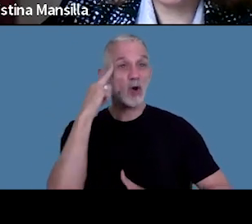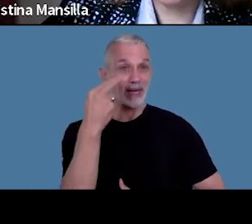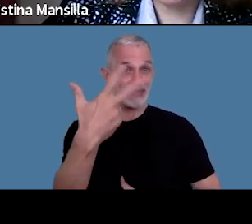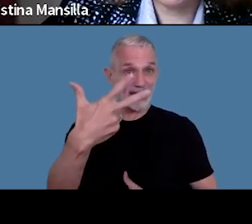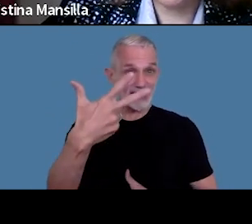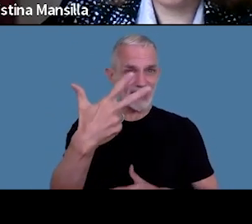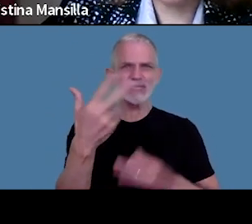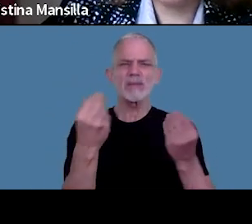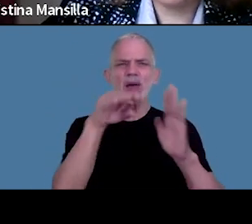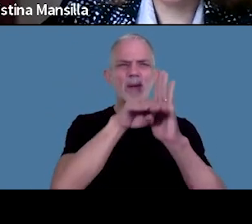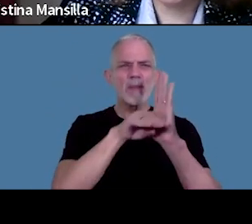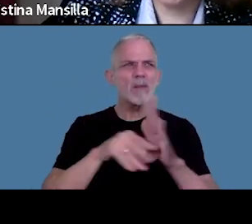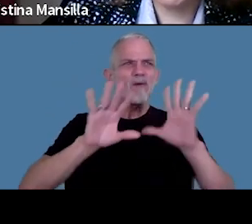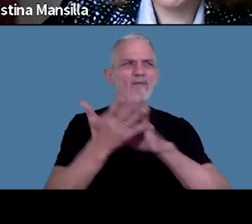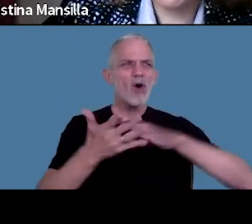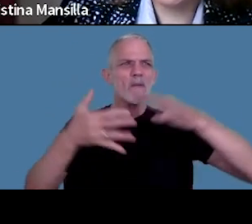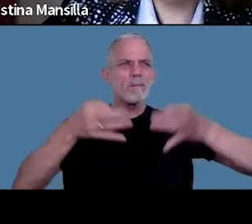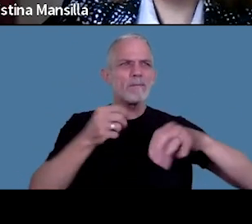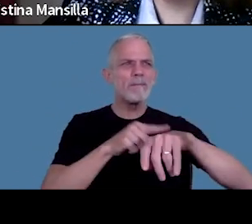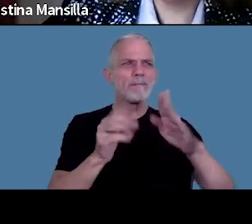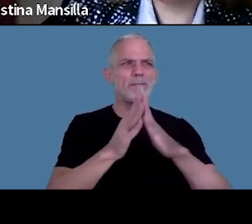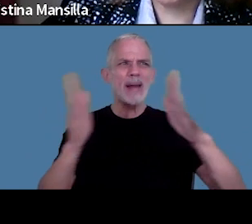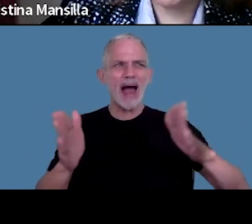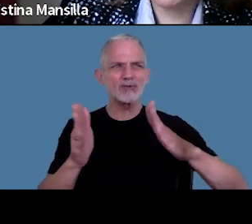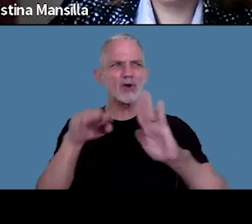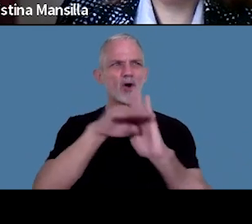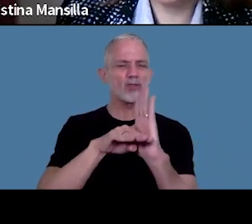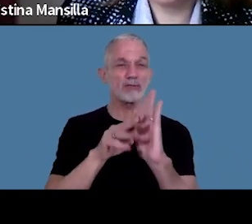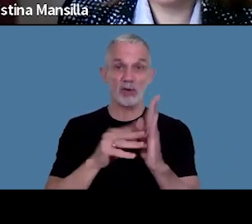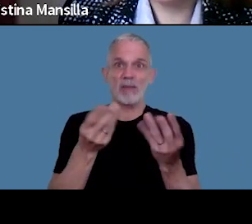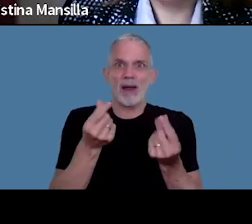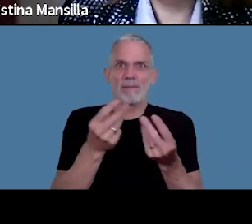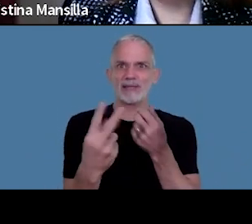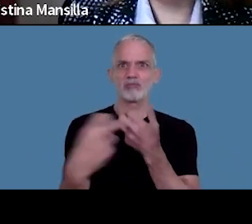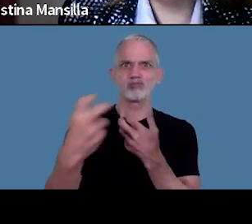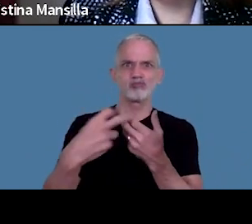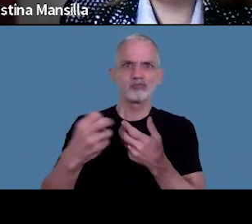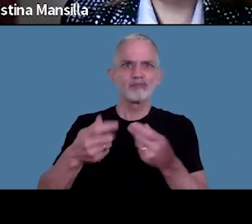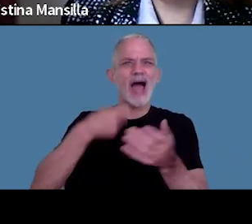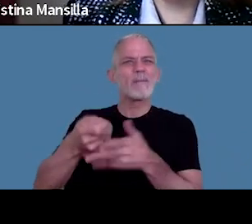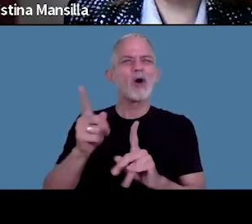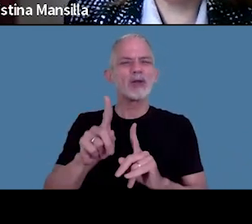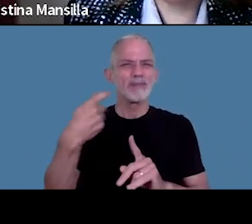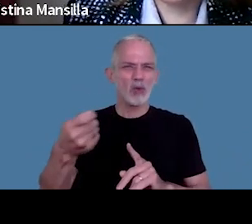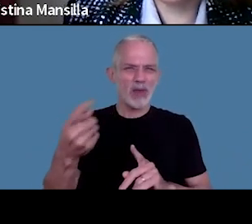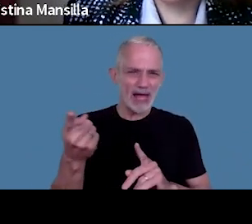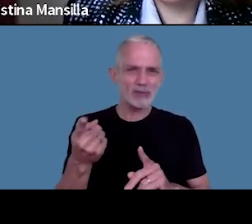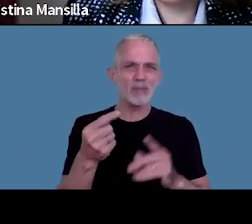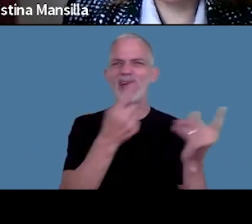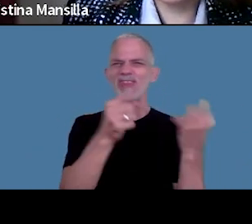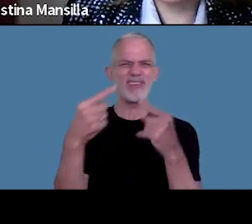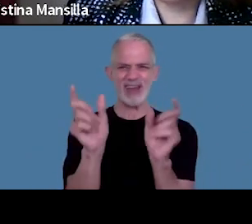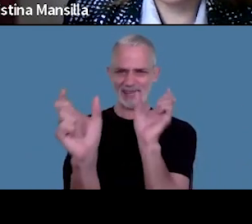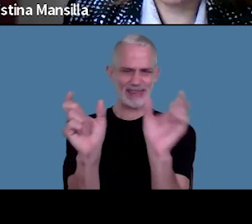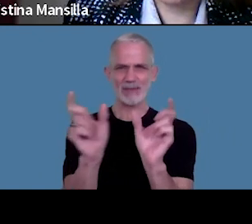definió cuál era la forma, plazo y condiciones del ingreso de aportes, es decir, ya sea diferenciando si el trabajador